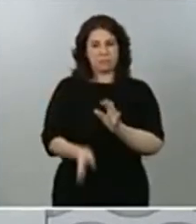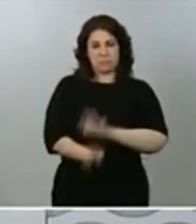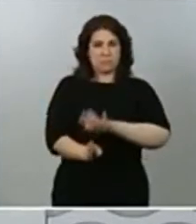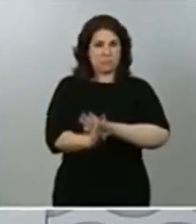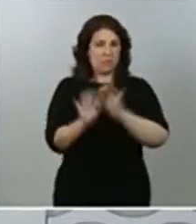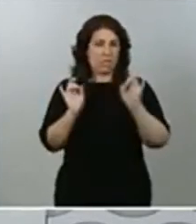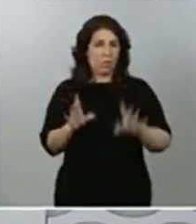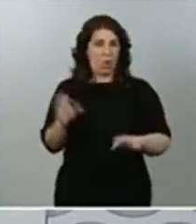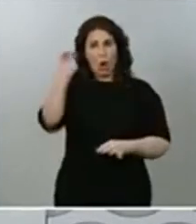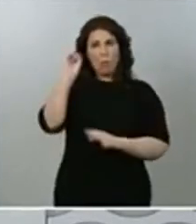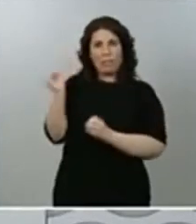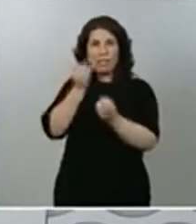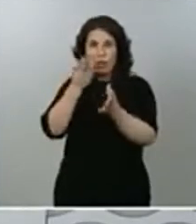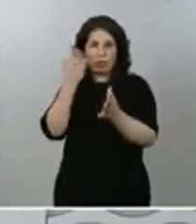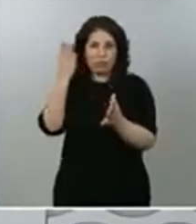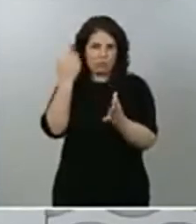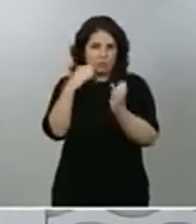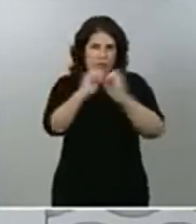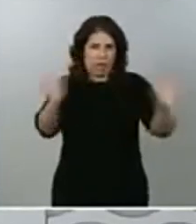expresan por sí solas.